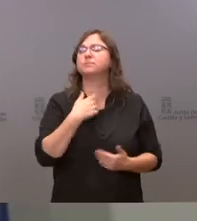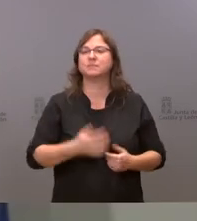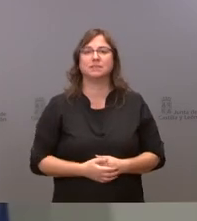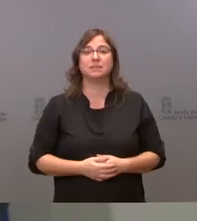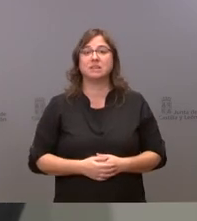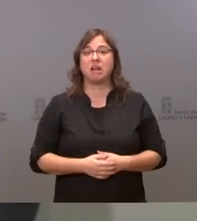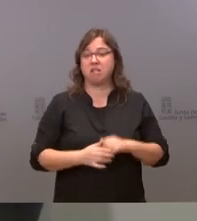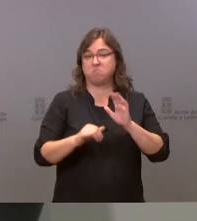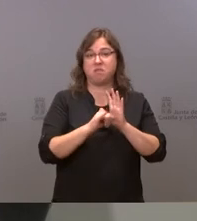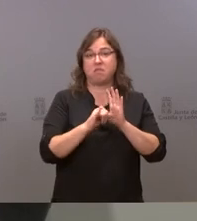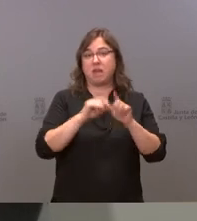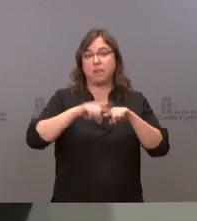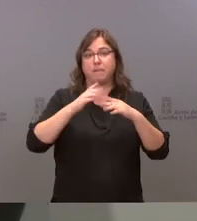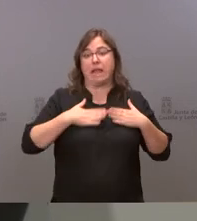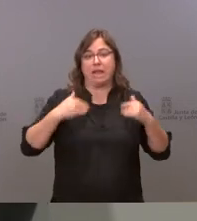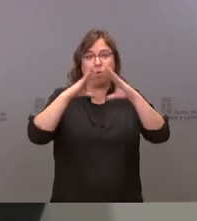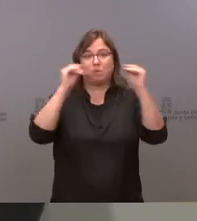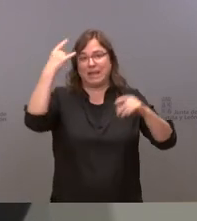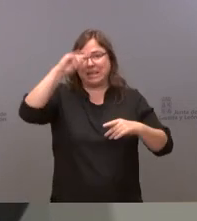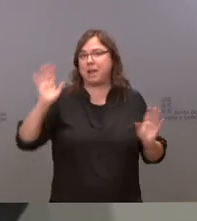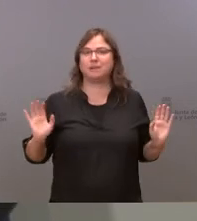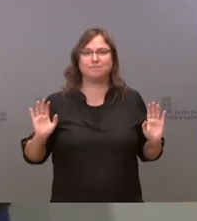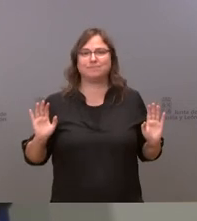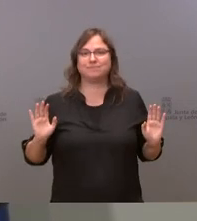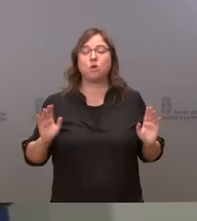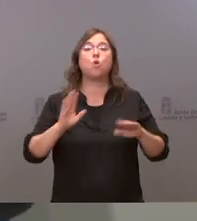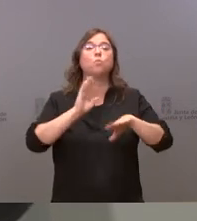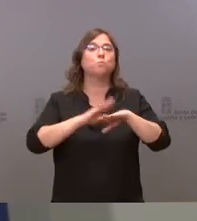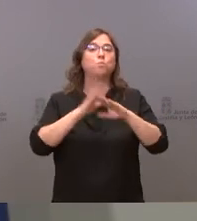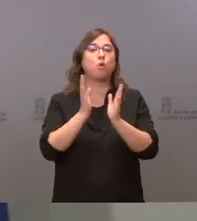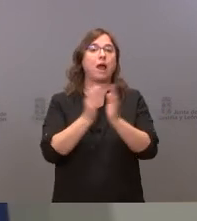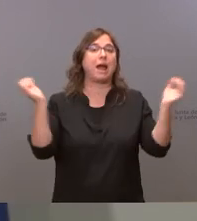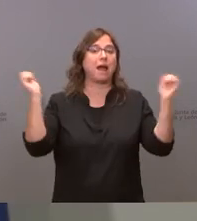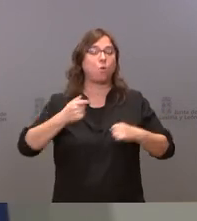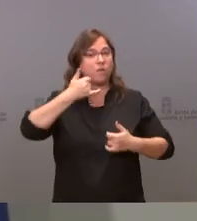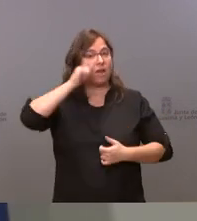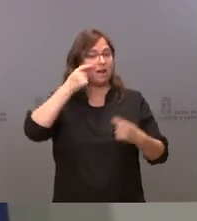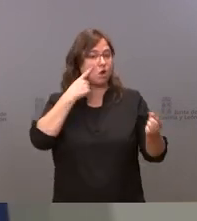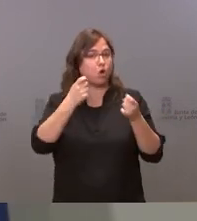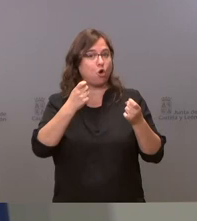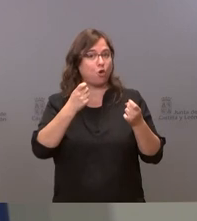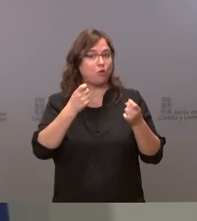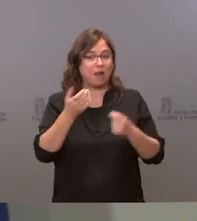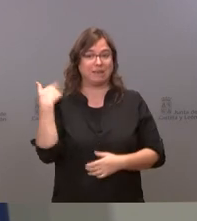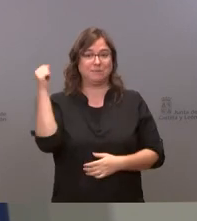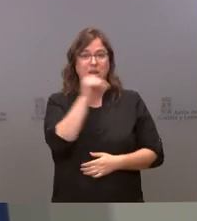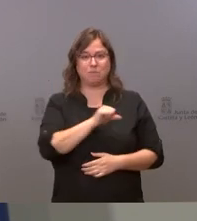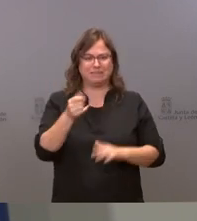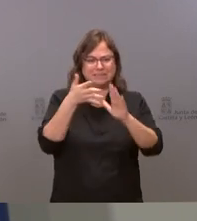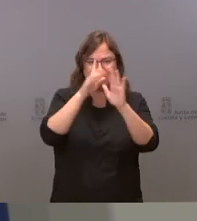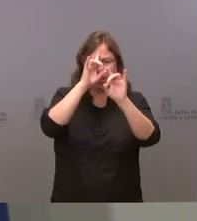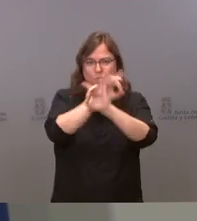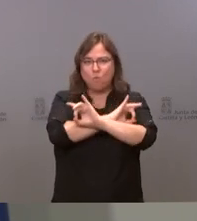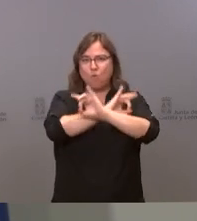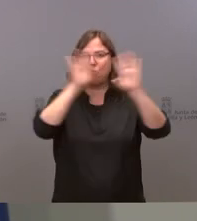tan cerca como quiera la universidad de Salamanca porque el acuerdo de riesgo controlado de la semana pasada lo deja terminantemente claro